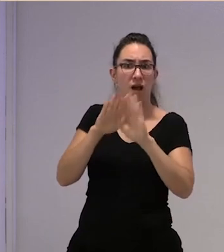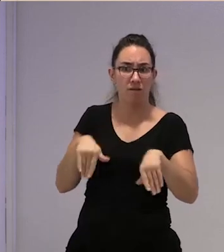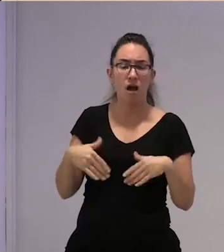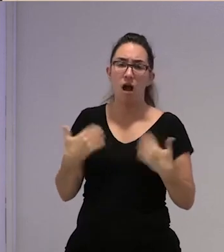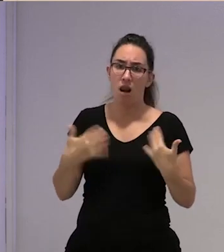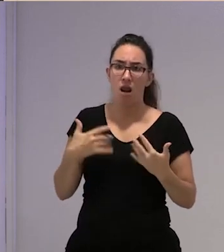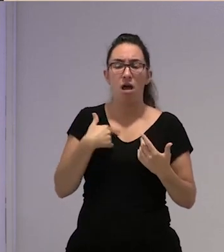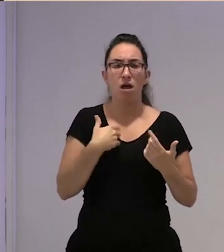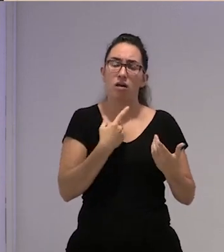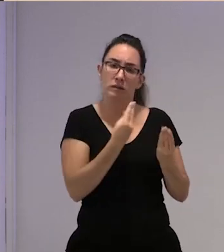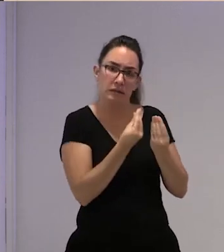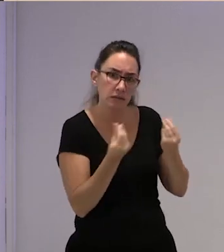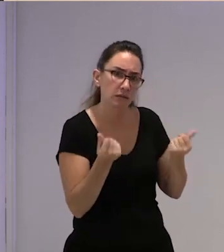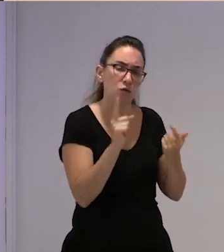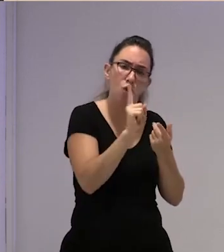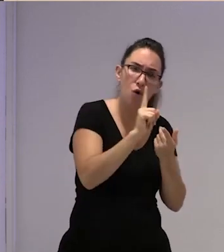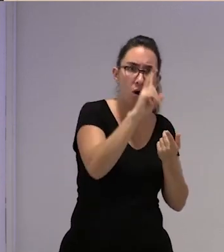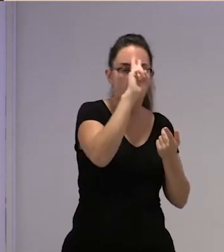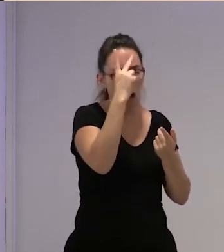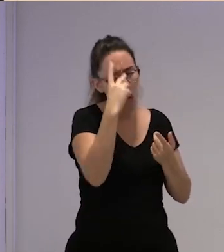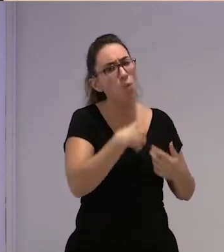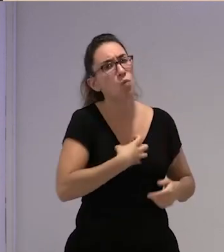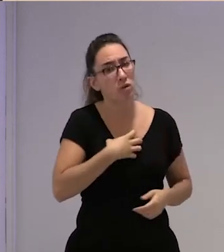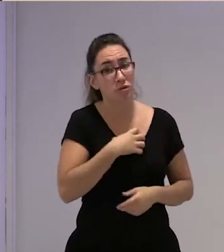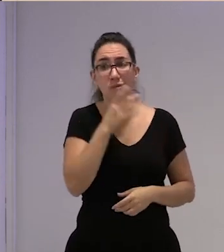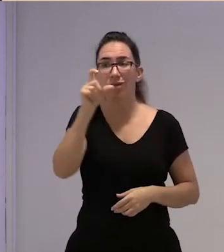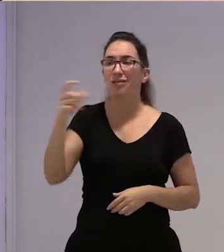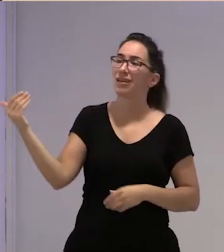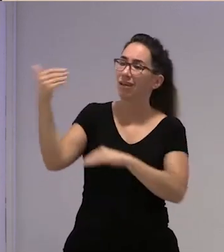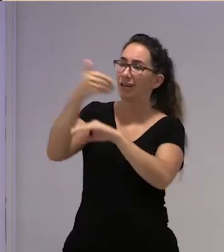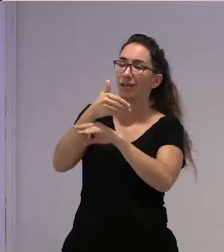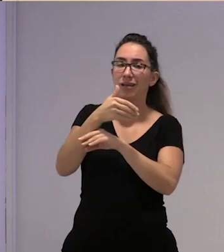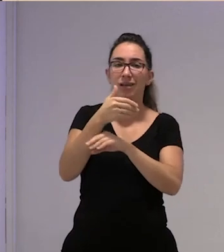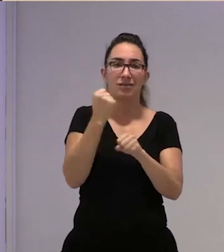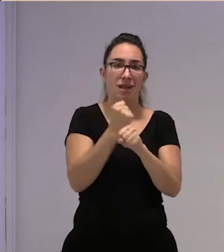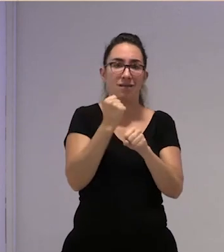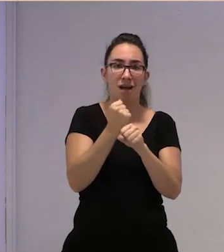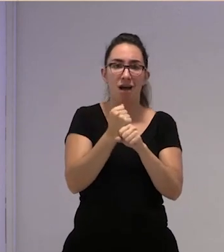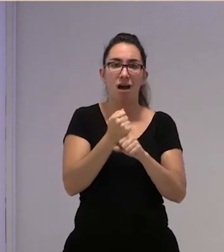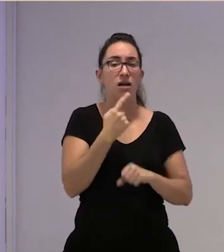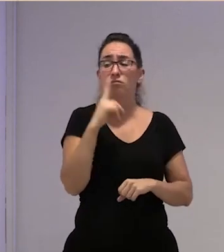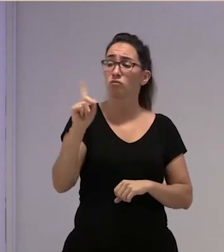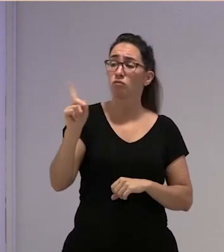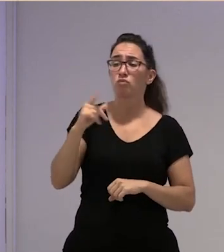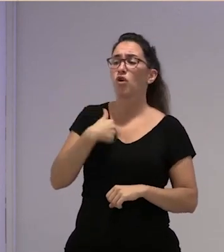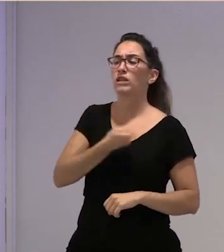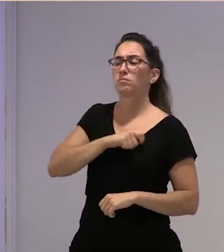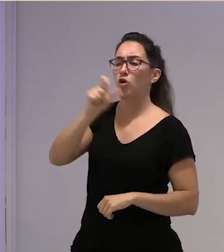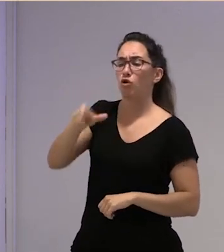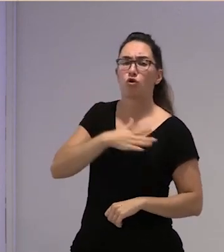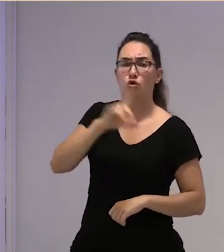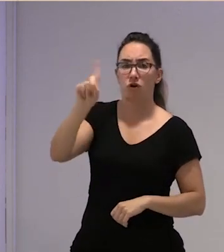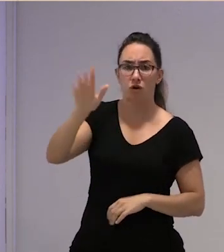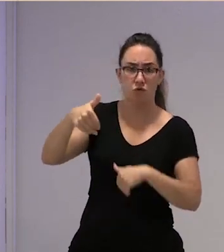porque mucha gente llega a los estados a pedir trabajo y te dice no, no queremos españoles y ahora ponen la tele y ves